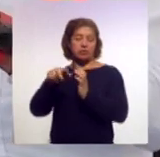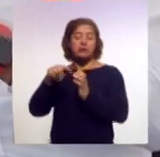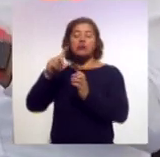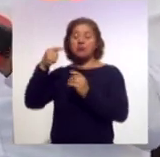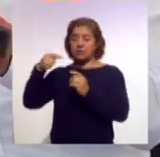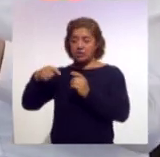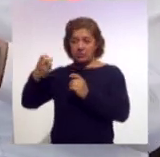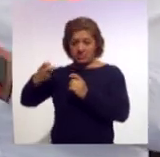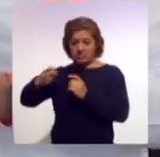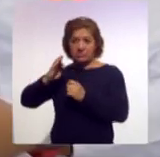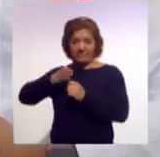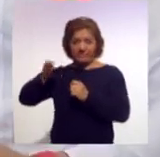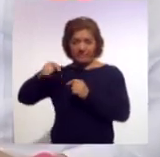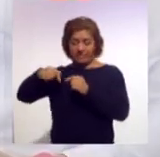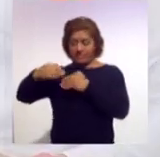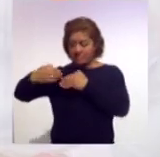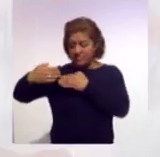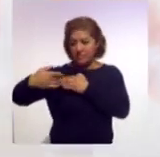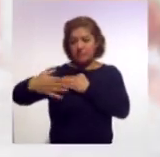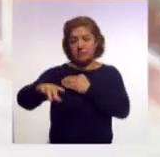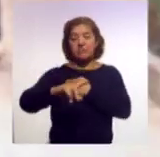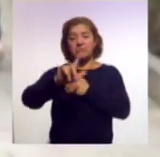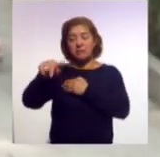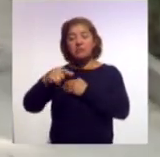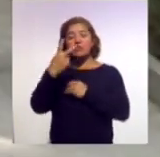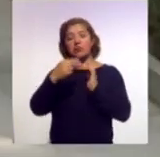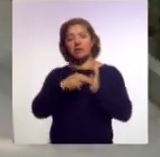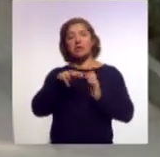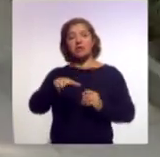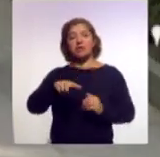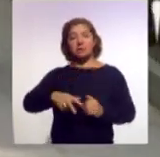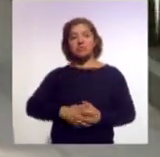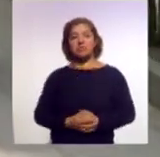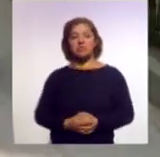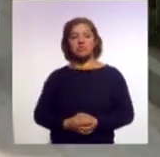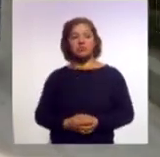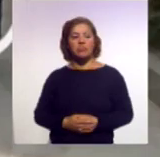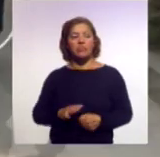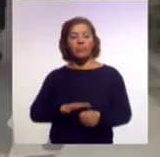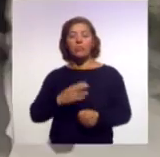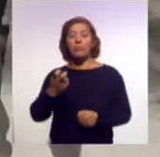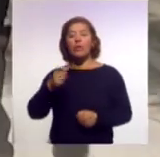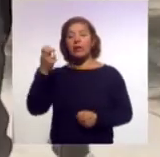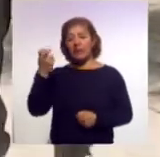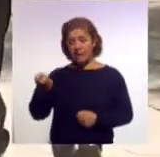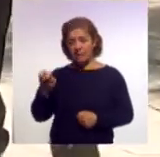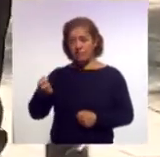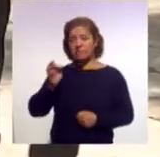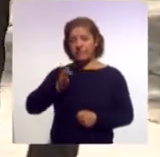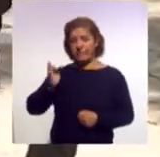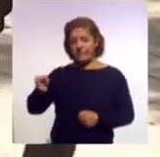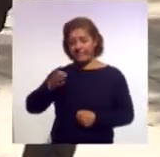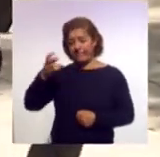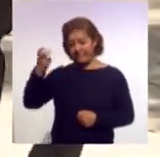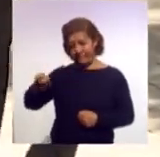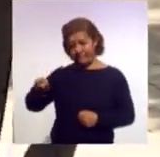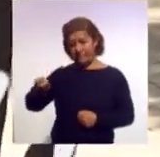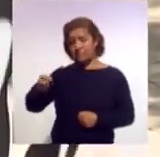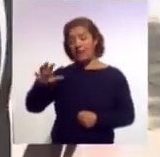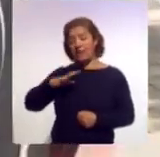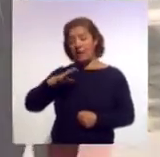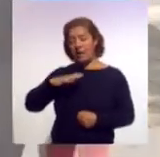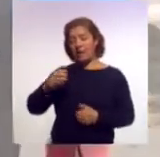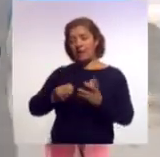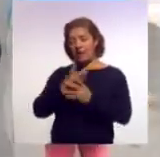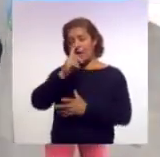partir de esa fecha, 4 de septiembre de 2018. ¿Por qué 4 de septiembre? Porque en esa fecha es cuando se publica la ley de adopciones